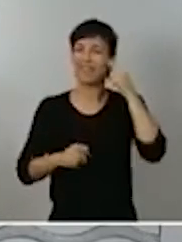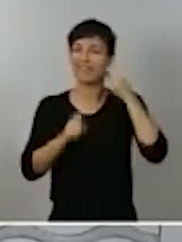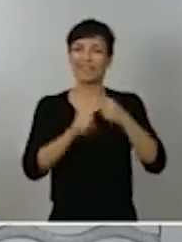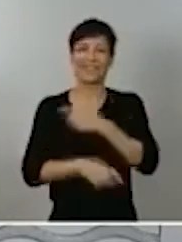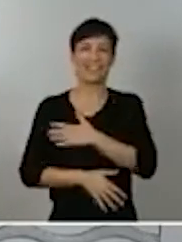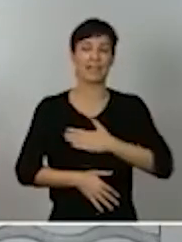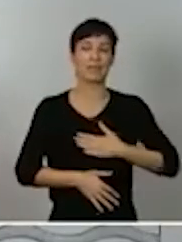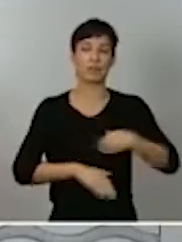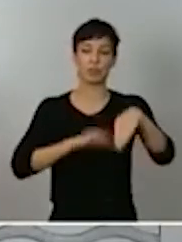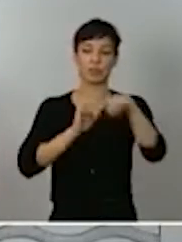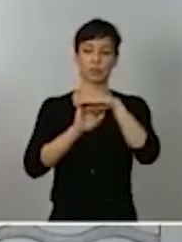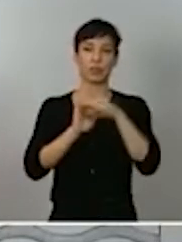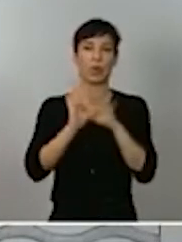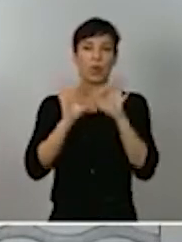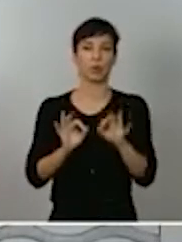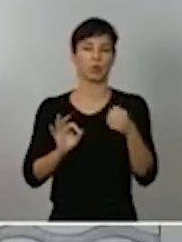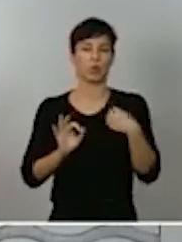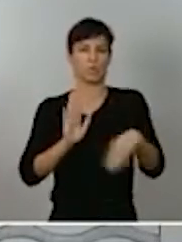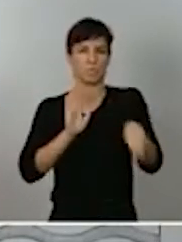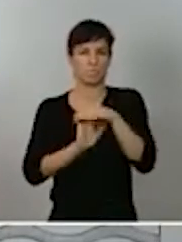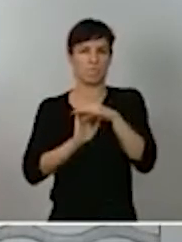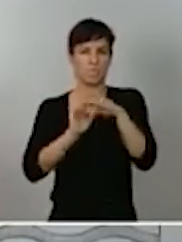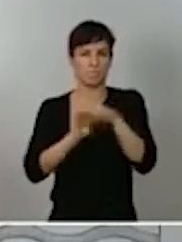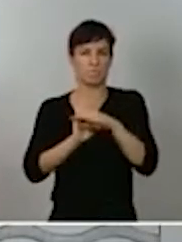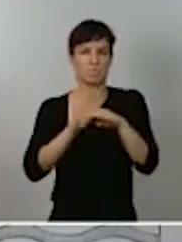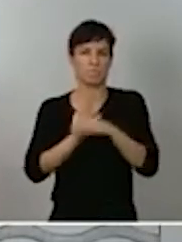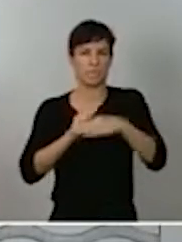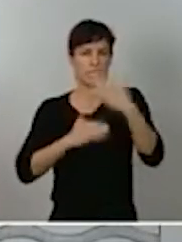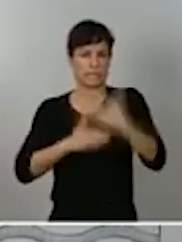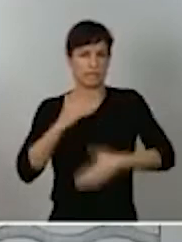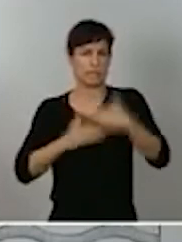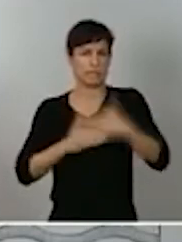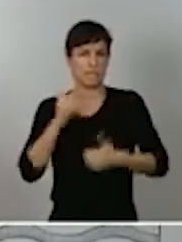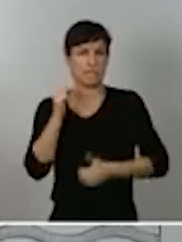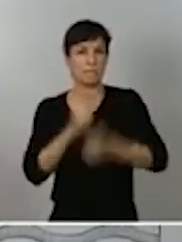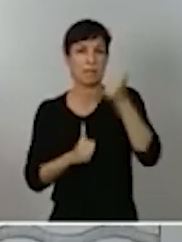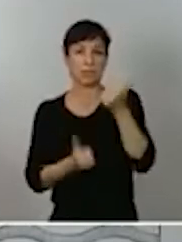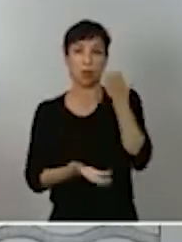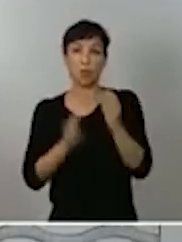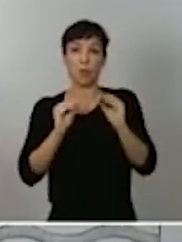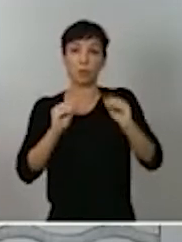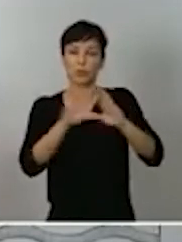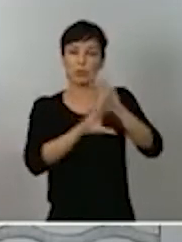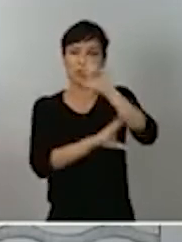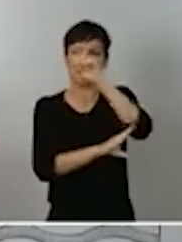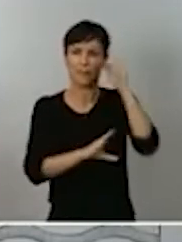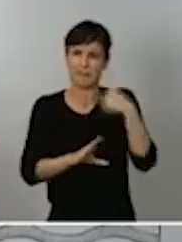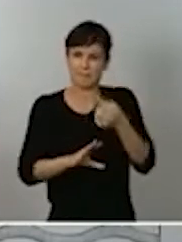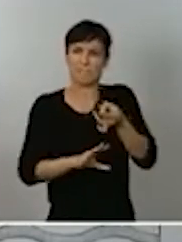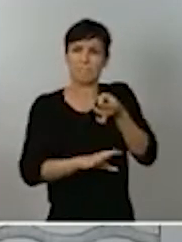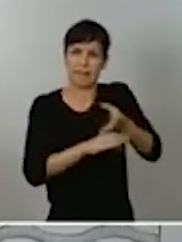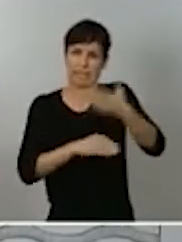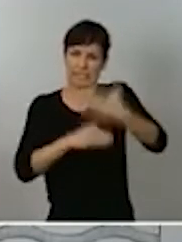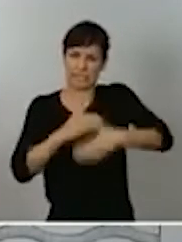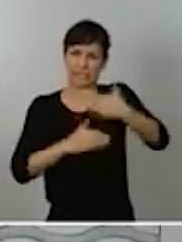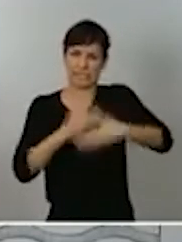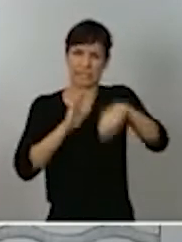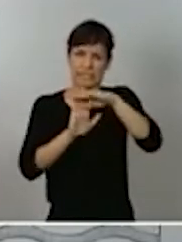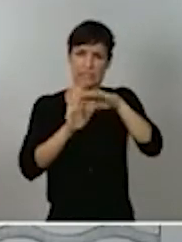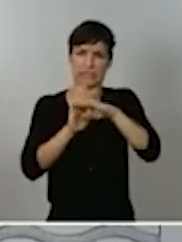y limitaciones más estrictas que las que aparentaba adoptar la Comunidad Autónoma de Madrid. Recomendaciones, fueron